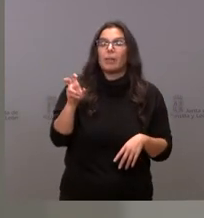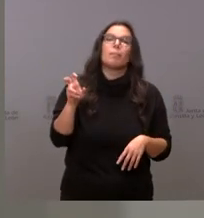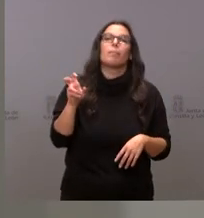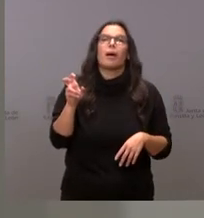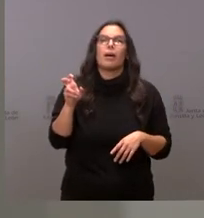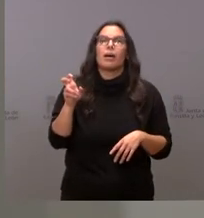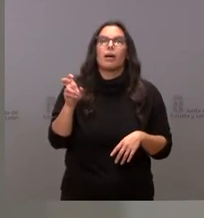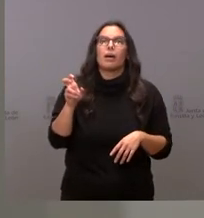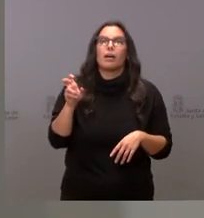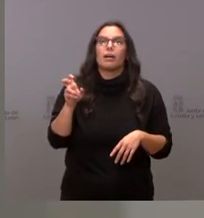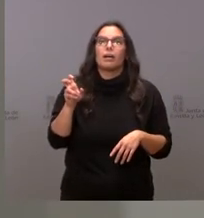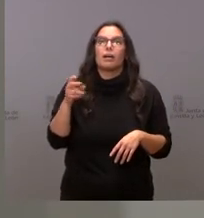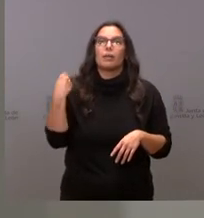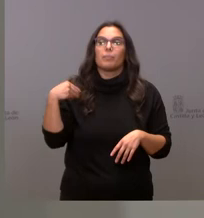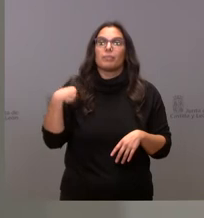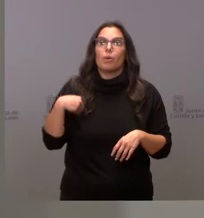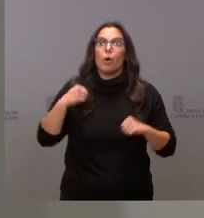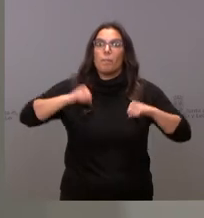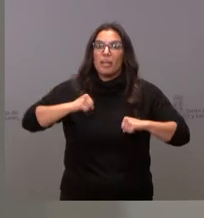algo para que no se congelen los ancianos